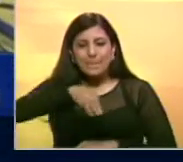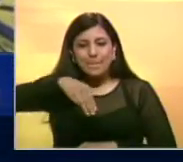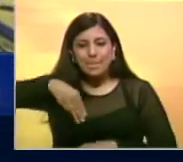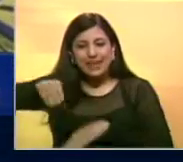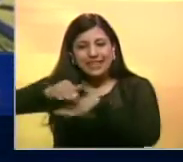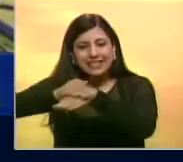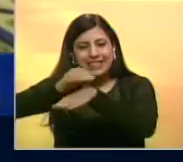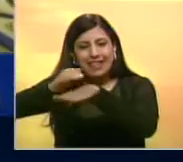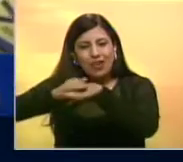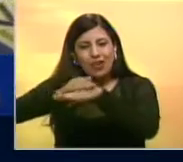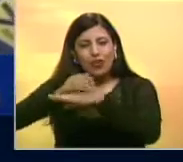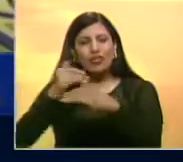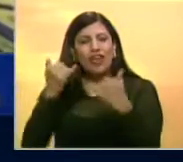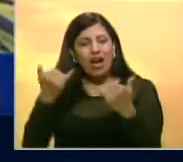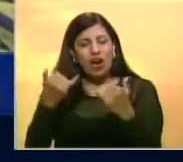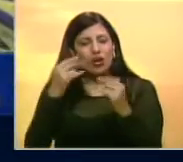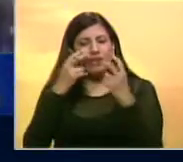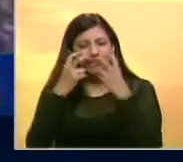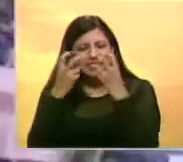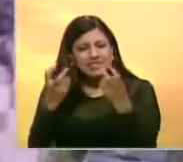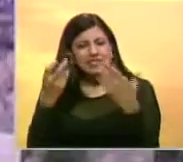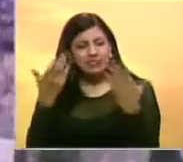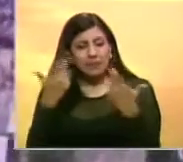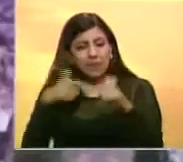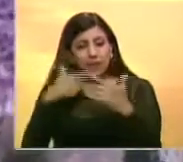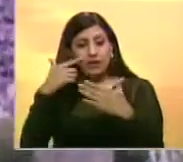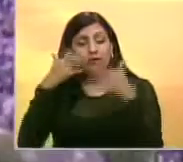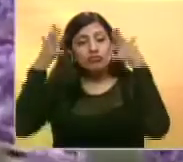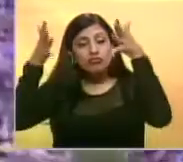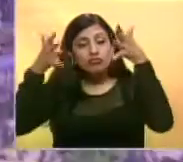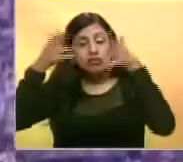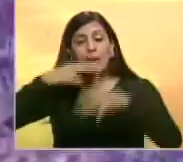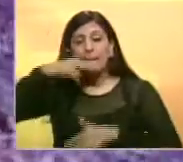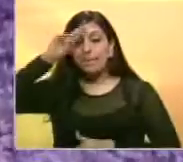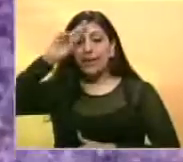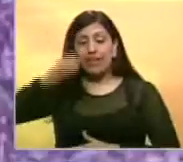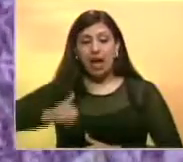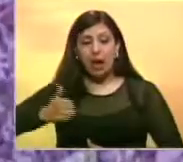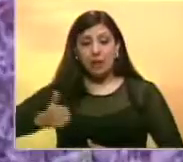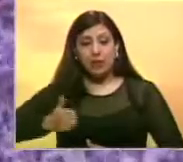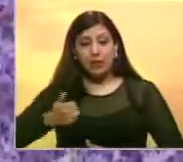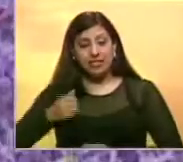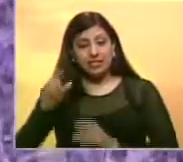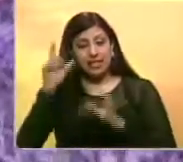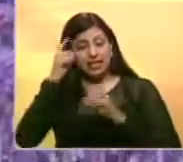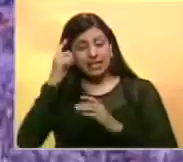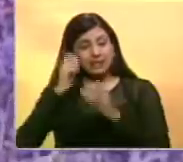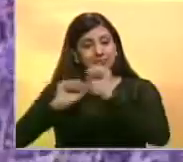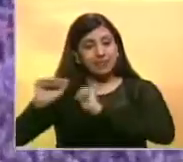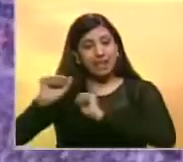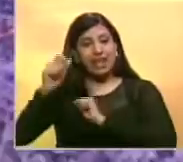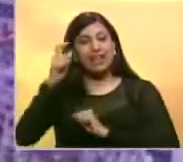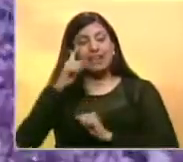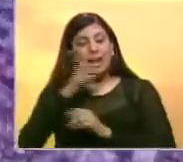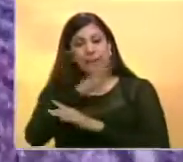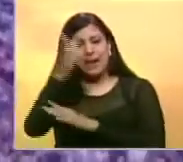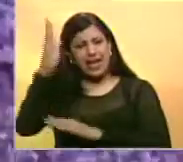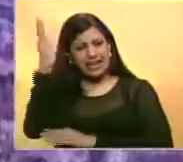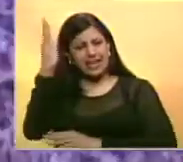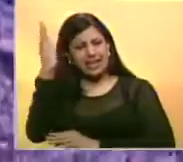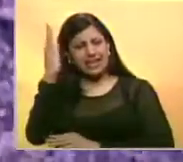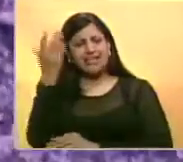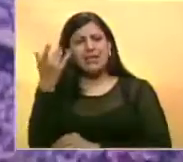la novedad de esta visita. Recomendó a padres aprovechar los días previos para llevar niños al templo,